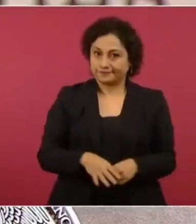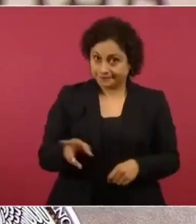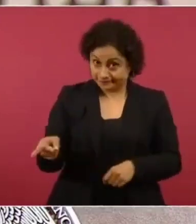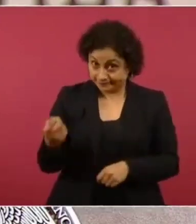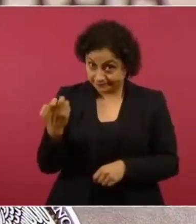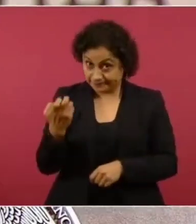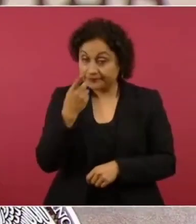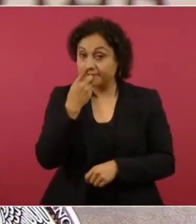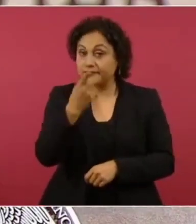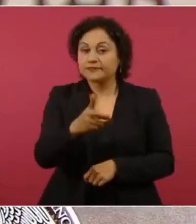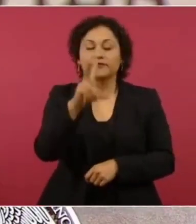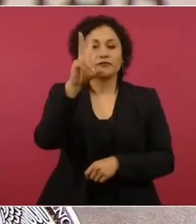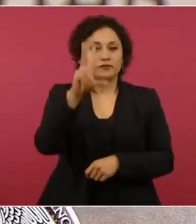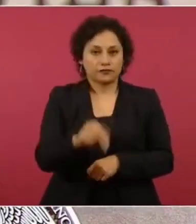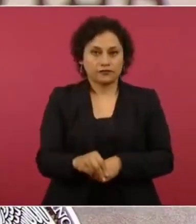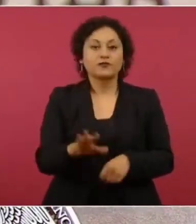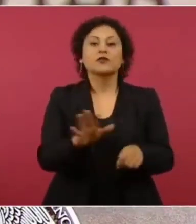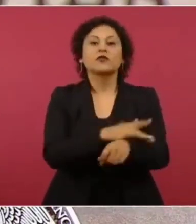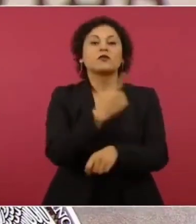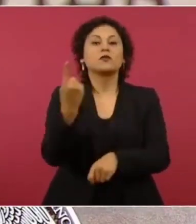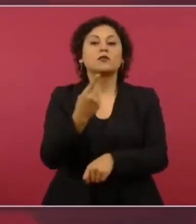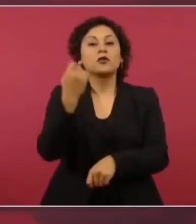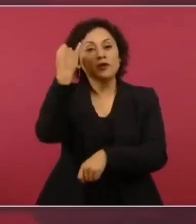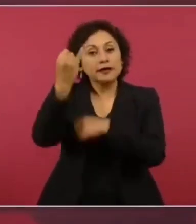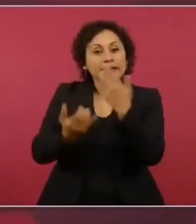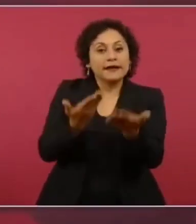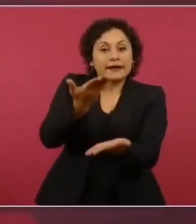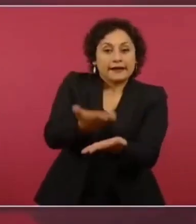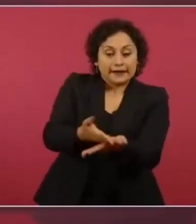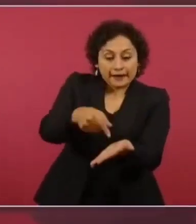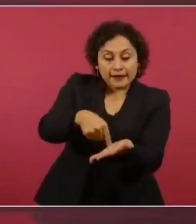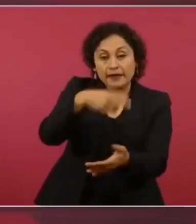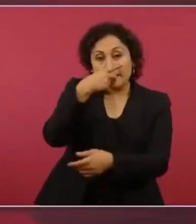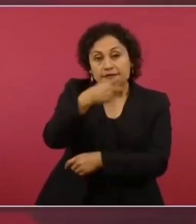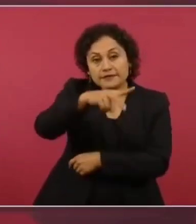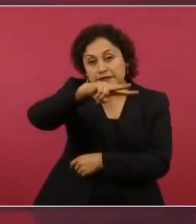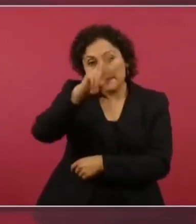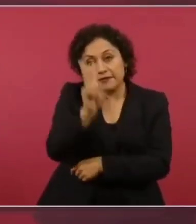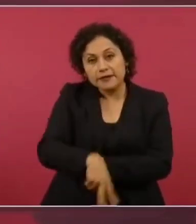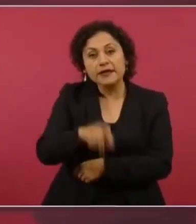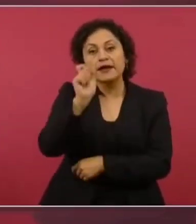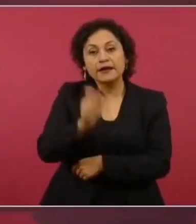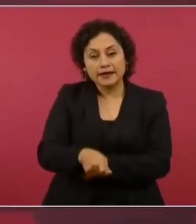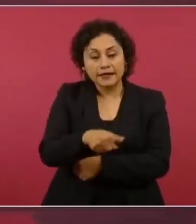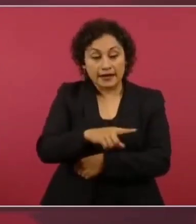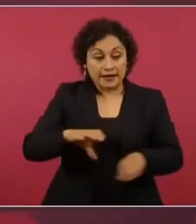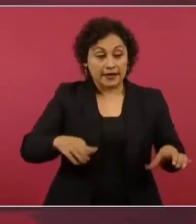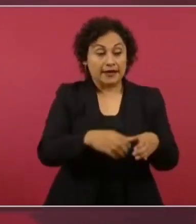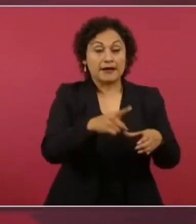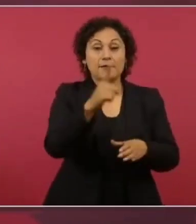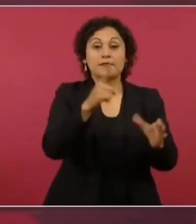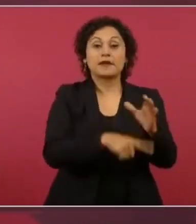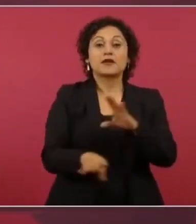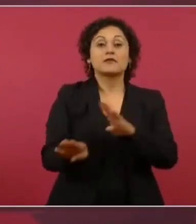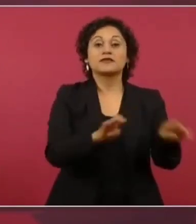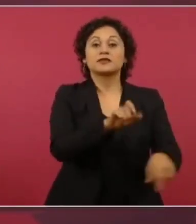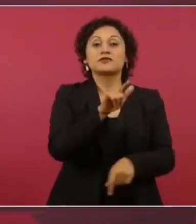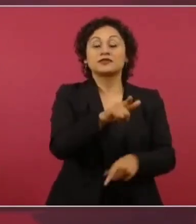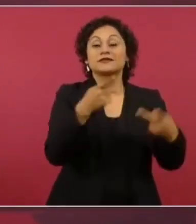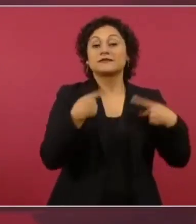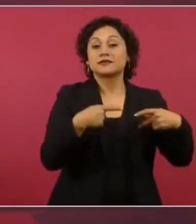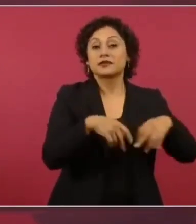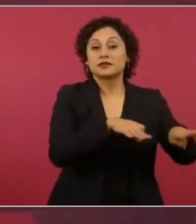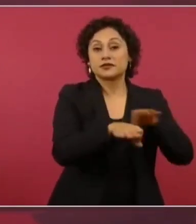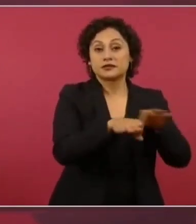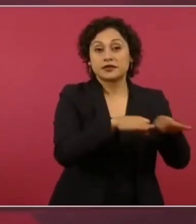reforma contempla integrar a estas, estos trabajadores, que son mil novecientos diecisiete, con plazas